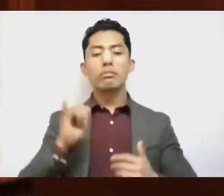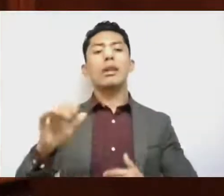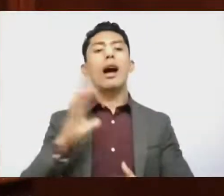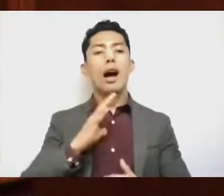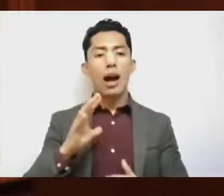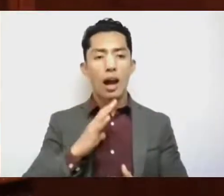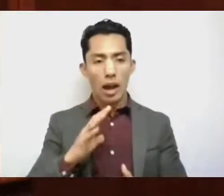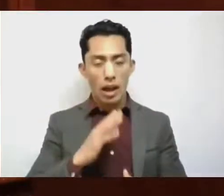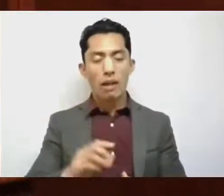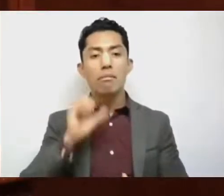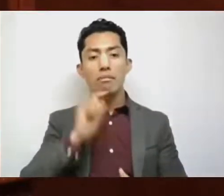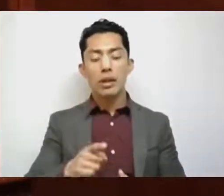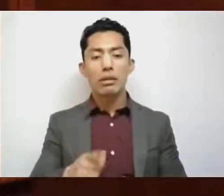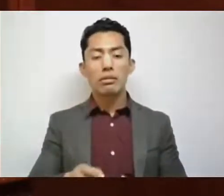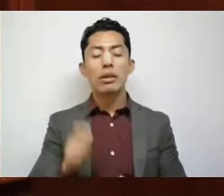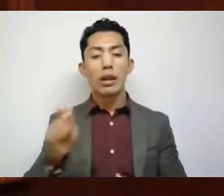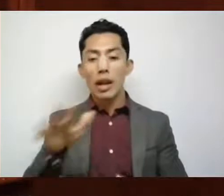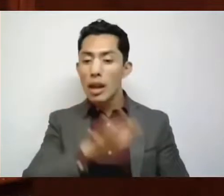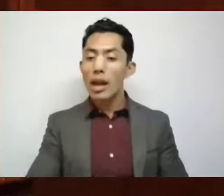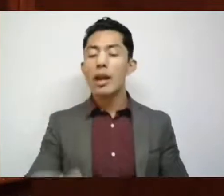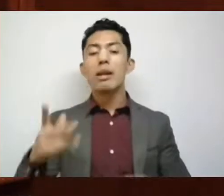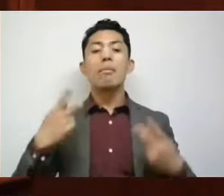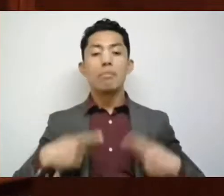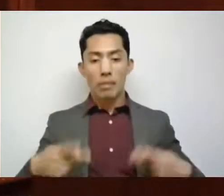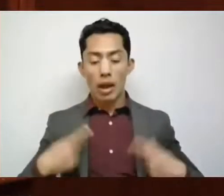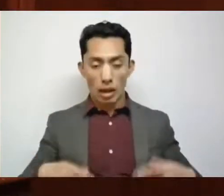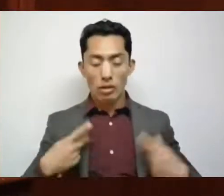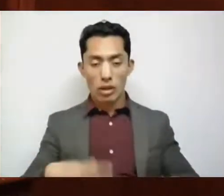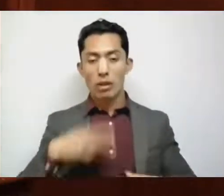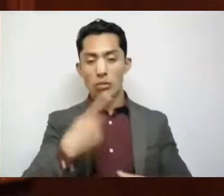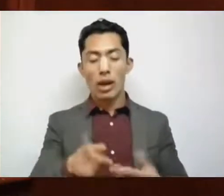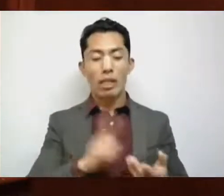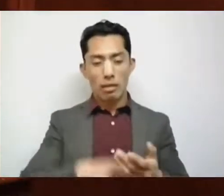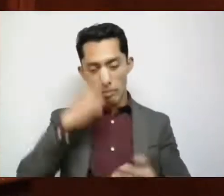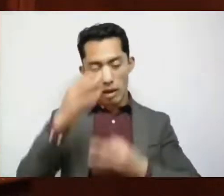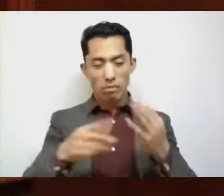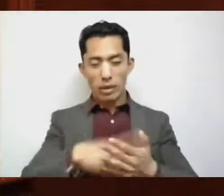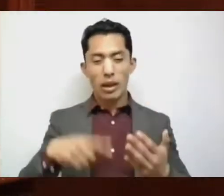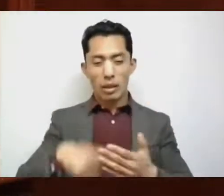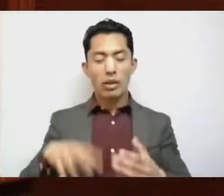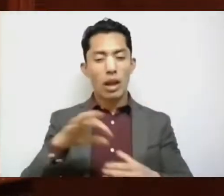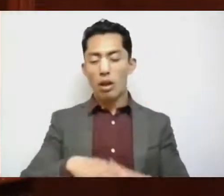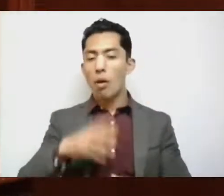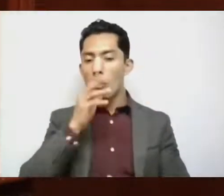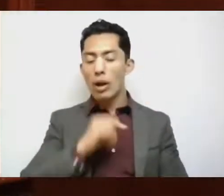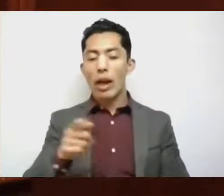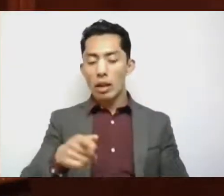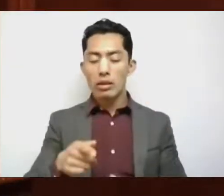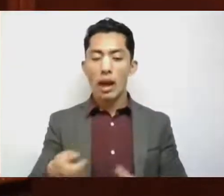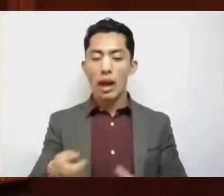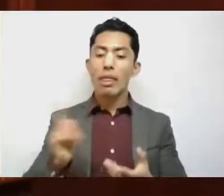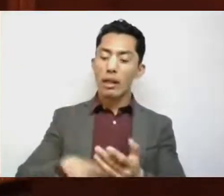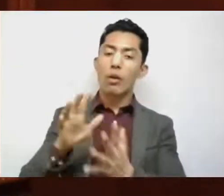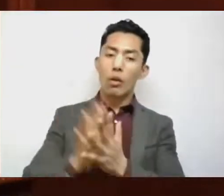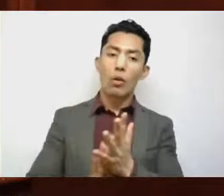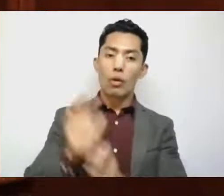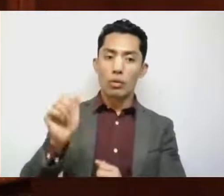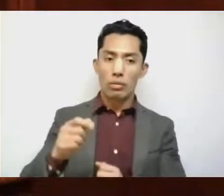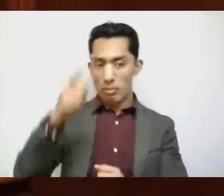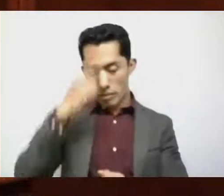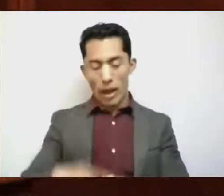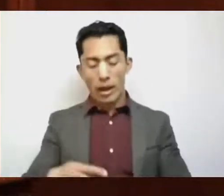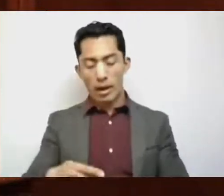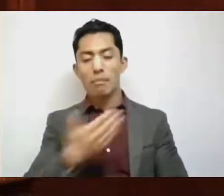el espíritu republicano que posee la propia veda electoral. Y en el ejercicio constitucional de la revocación del